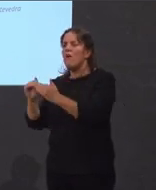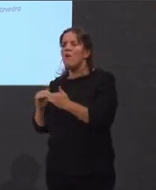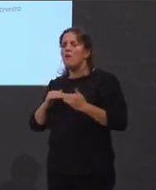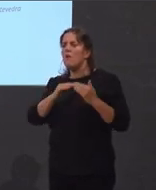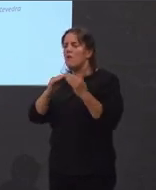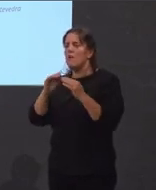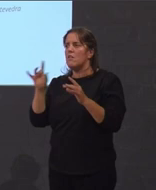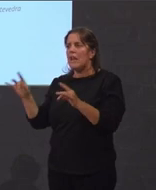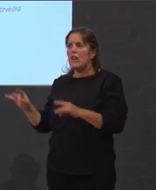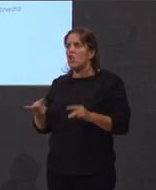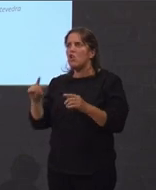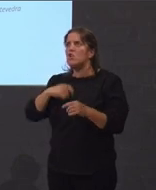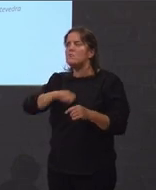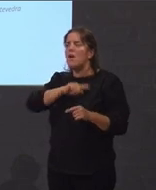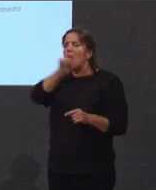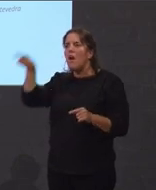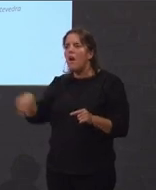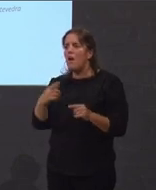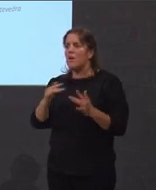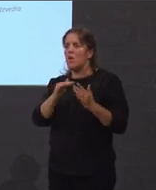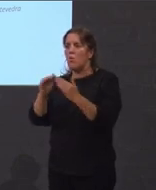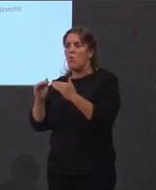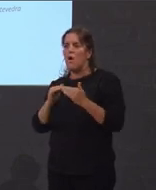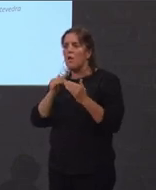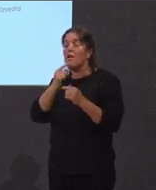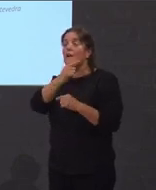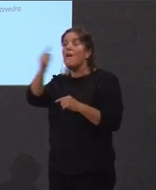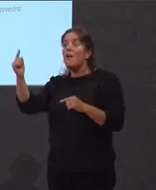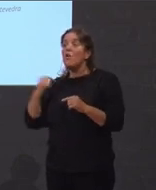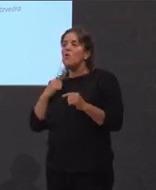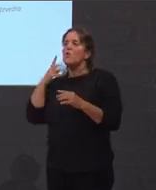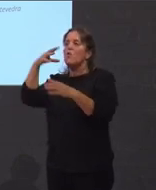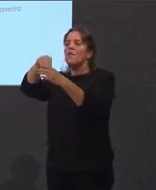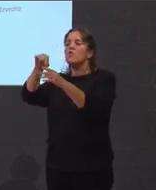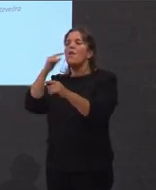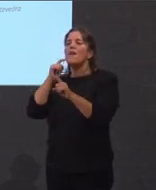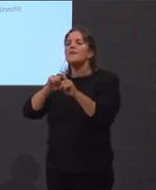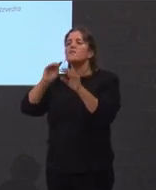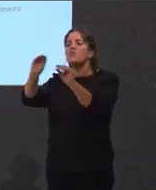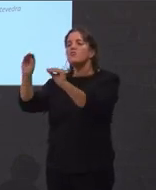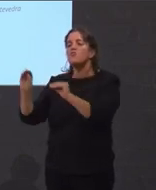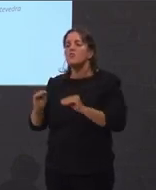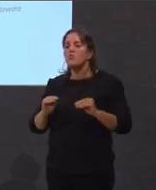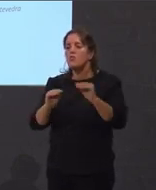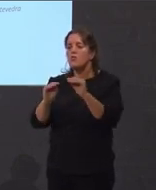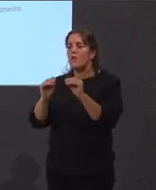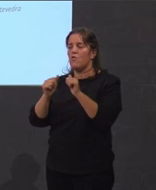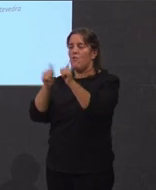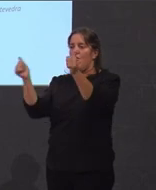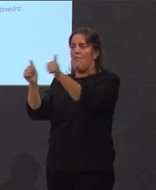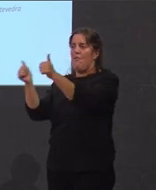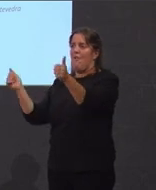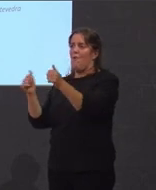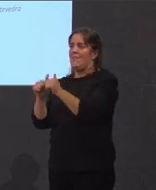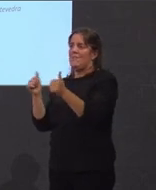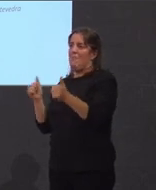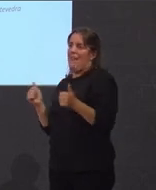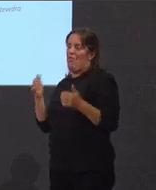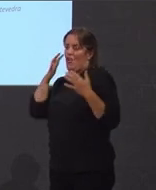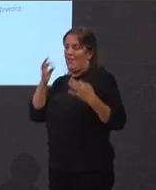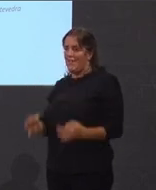pero no que cada xeografía sumaba unha serie de elementos que tendo o primeiro momento se foron desconectando da realidade